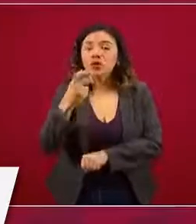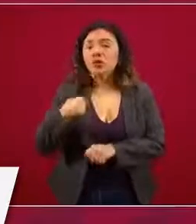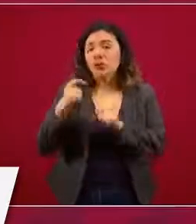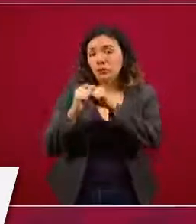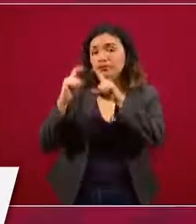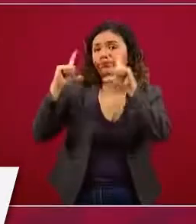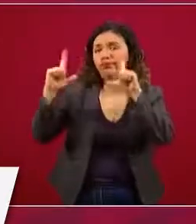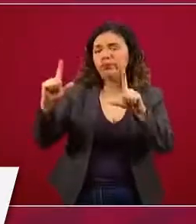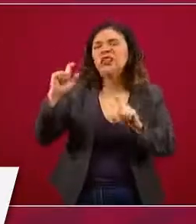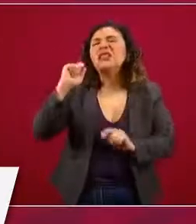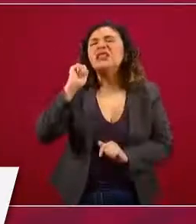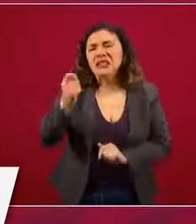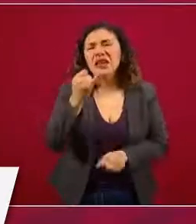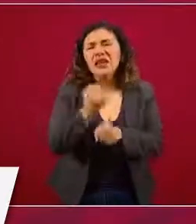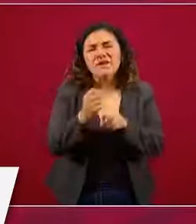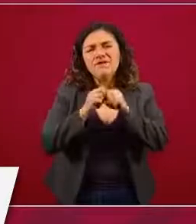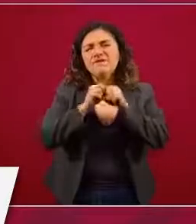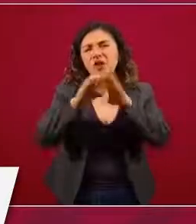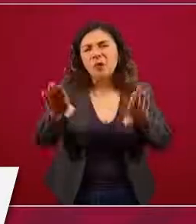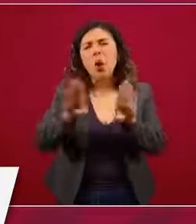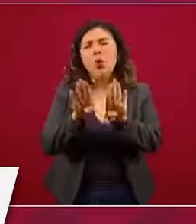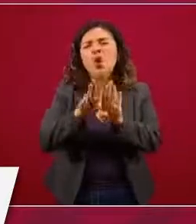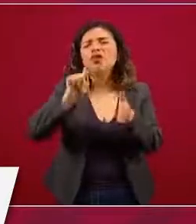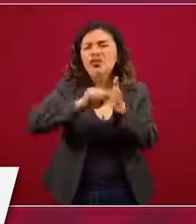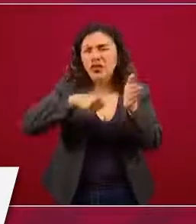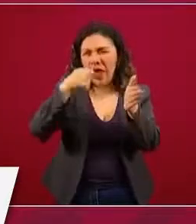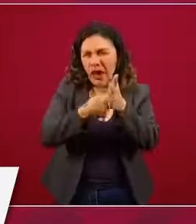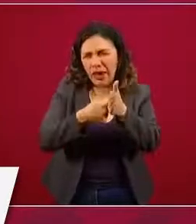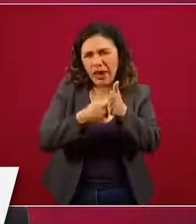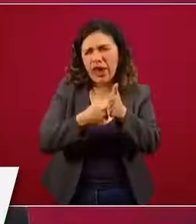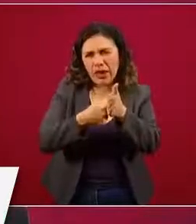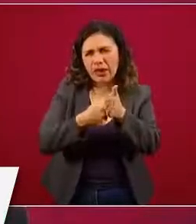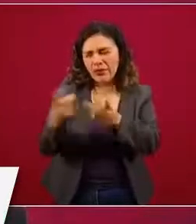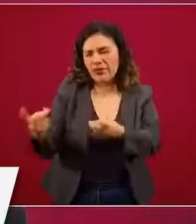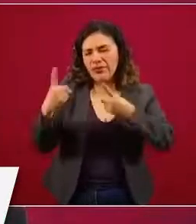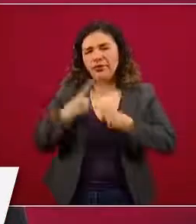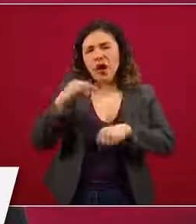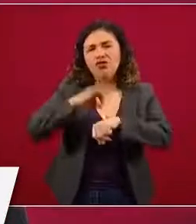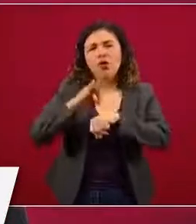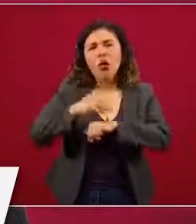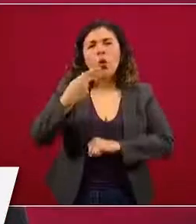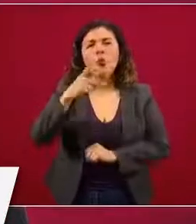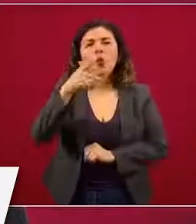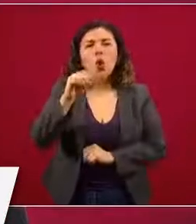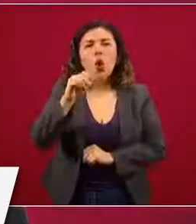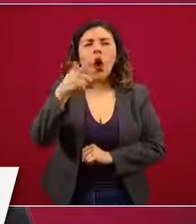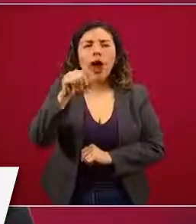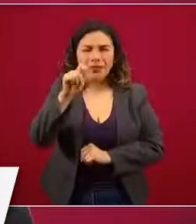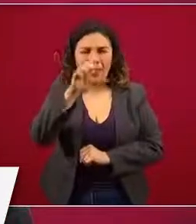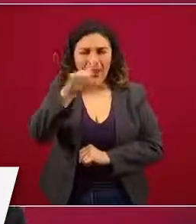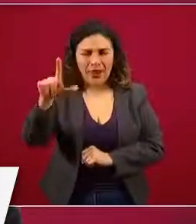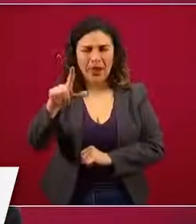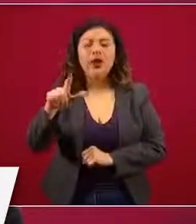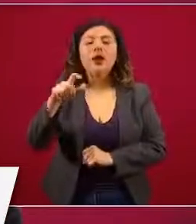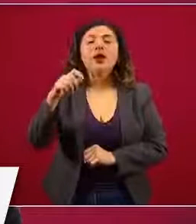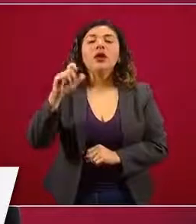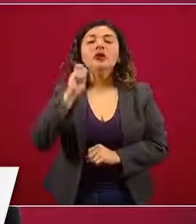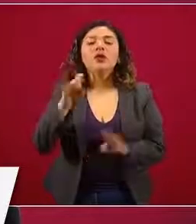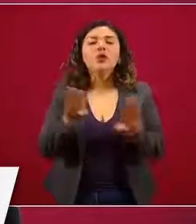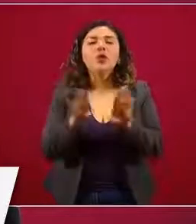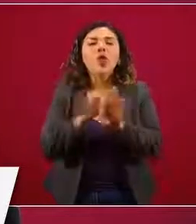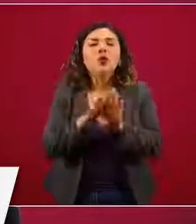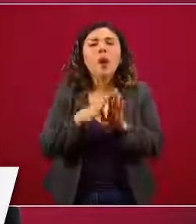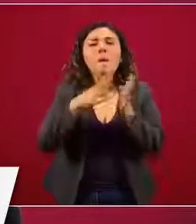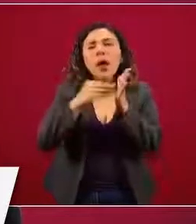además de la información técnica que nos provee el doctor Hugo López Gatell del estatus de la